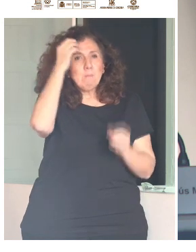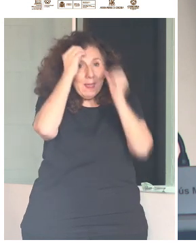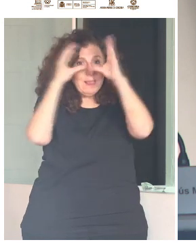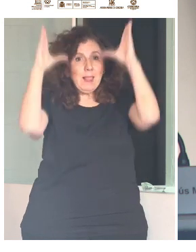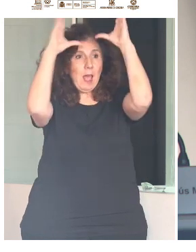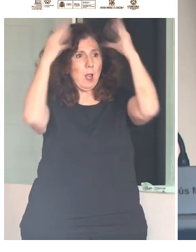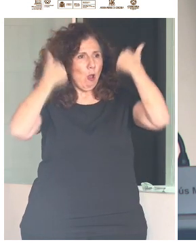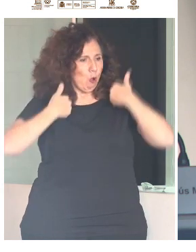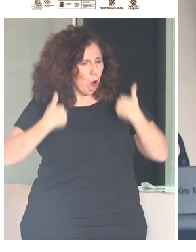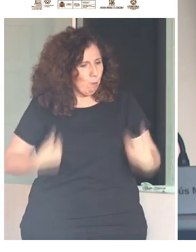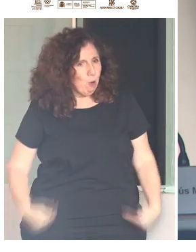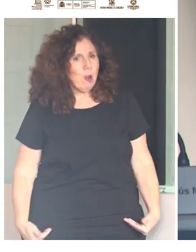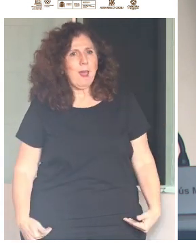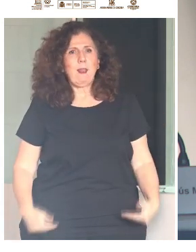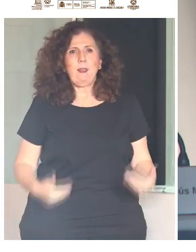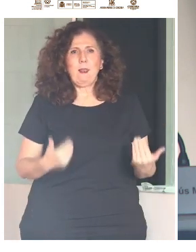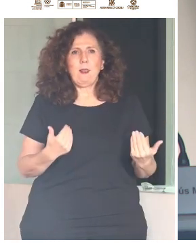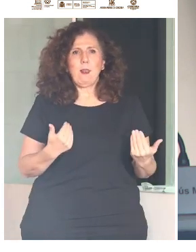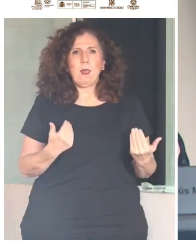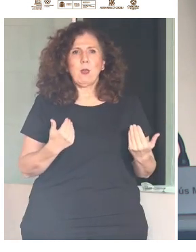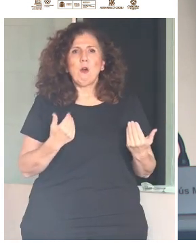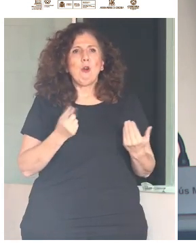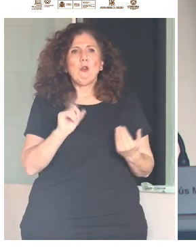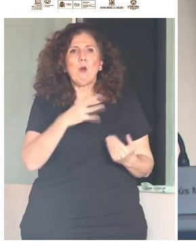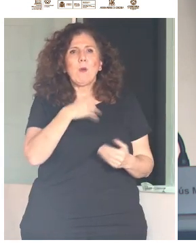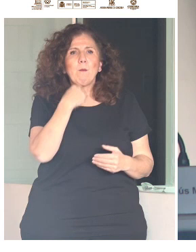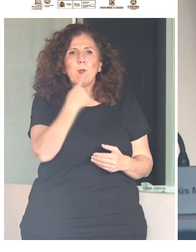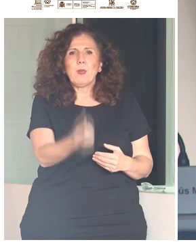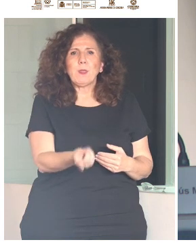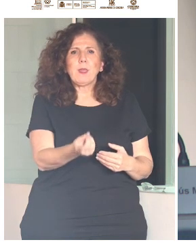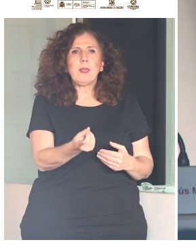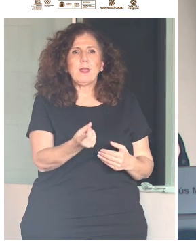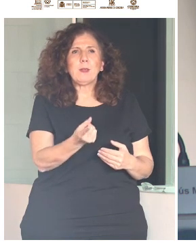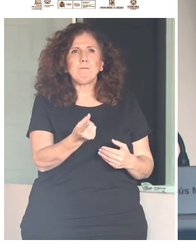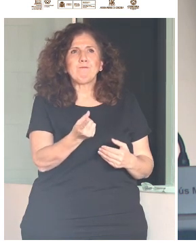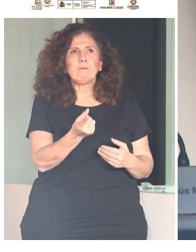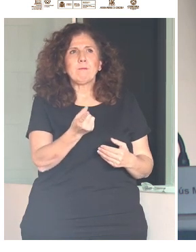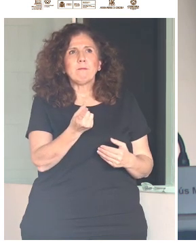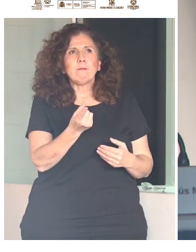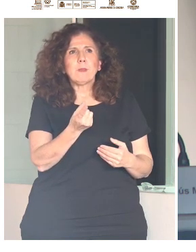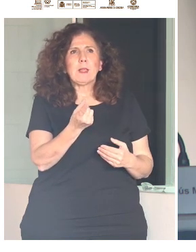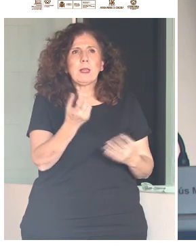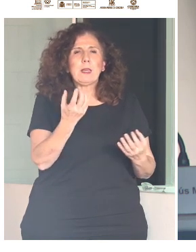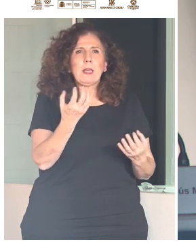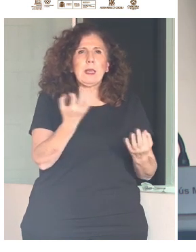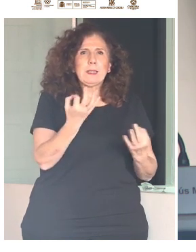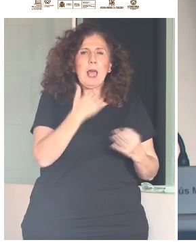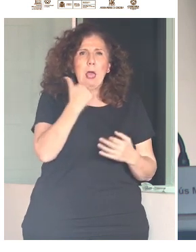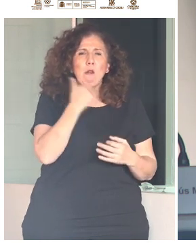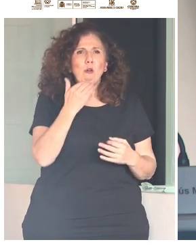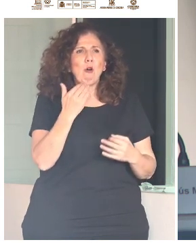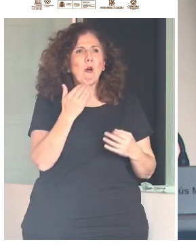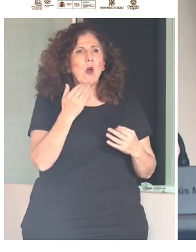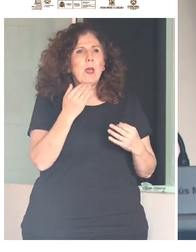no resulta neutro en términos de consideración, de reconocimiento, de decisión sobre uno mismo